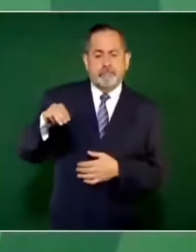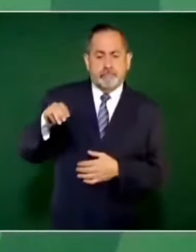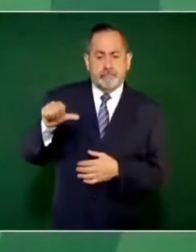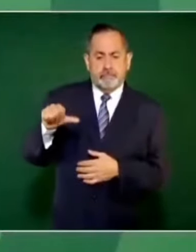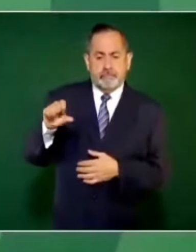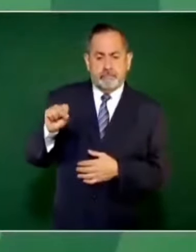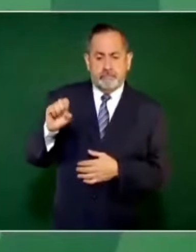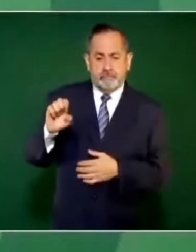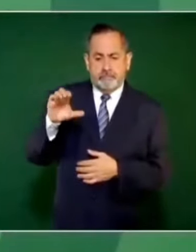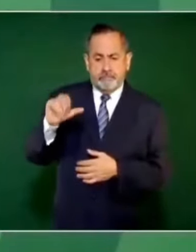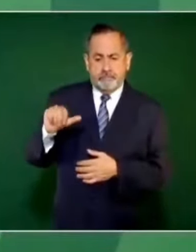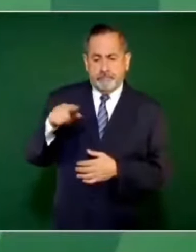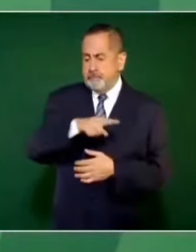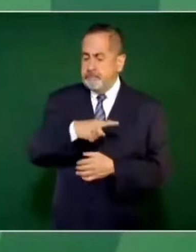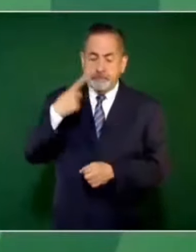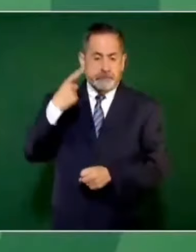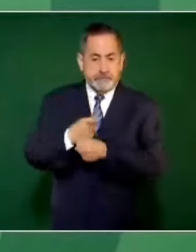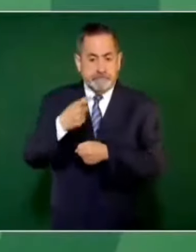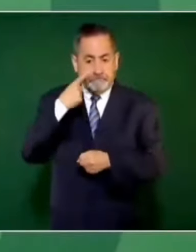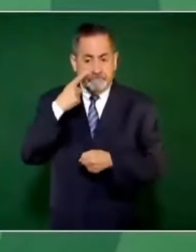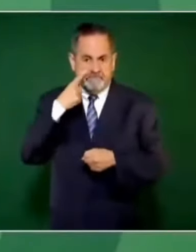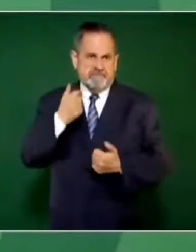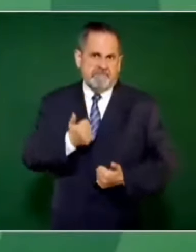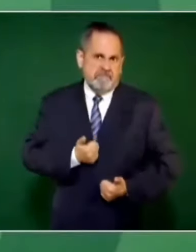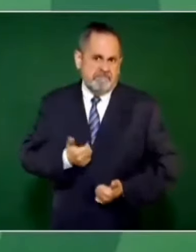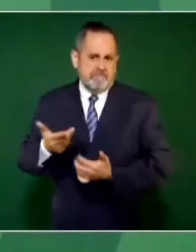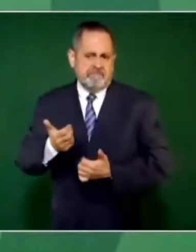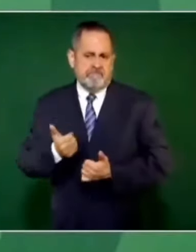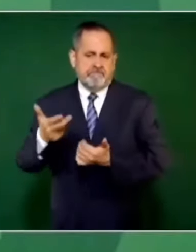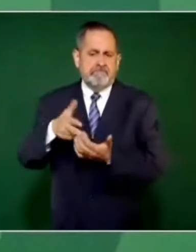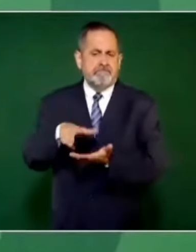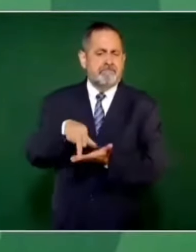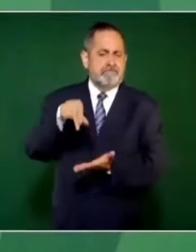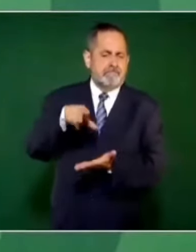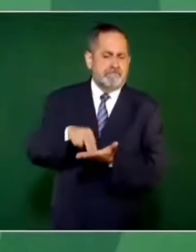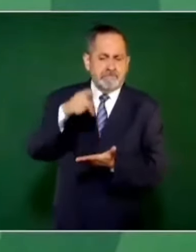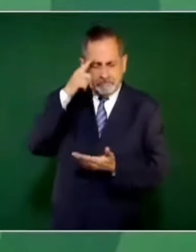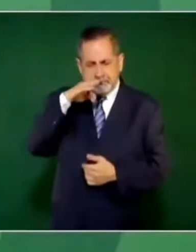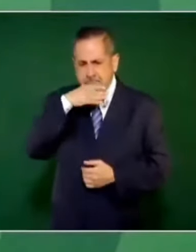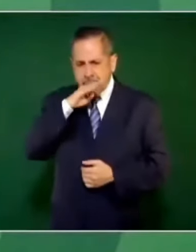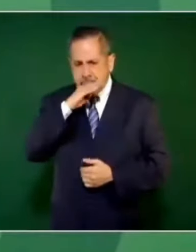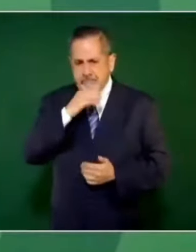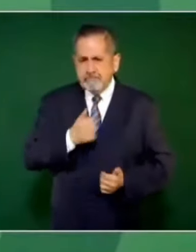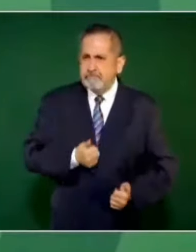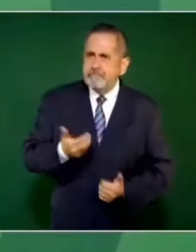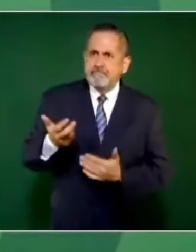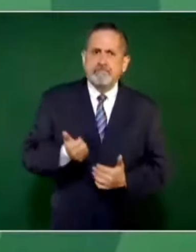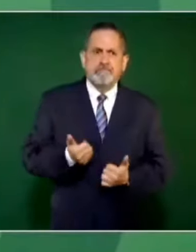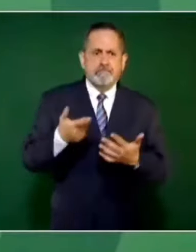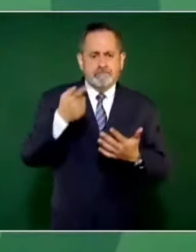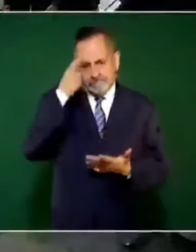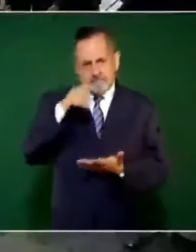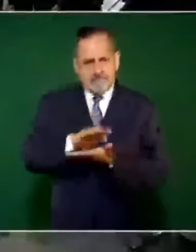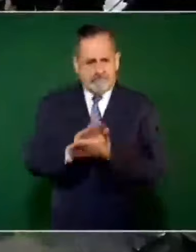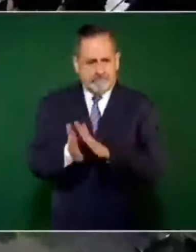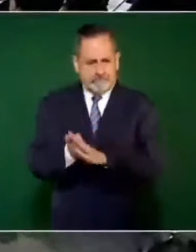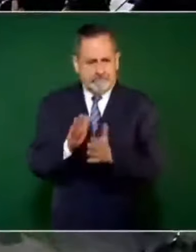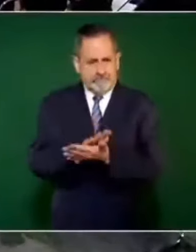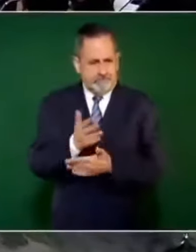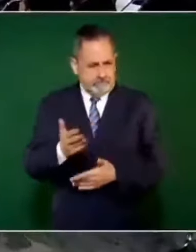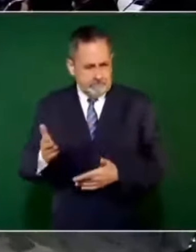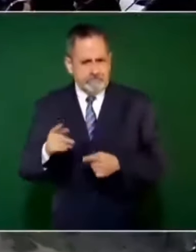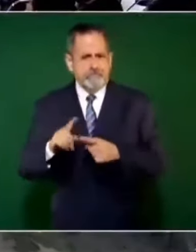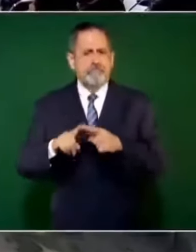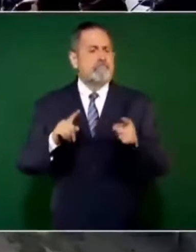que es la principal distribuidora de harina de maíz para las tortillas, me